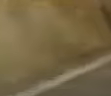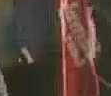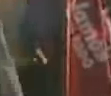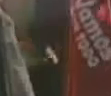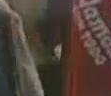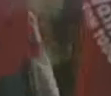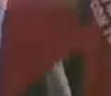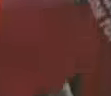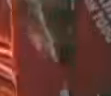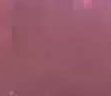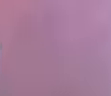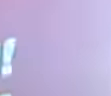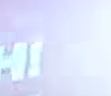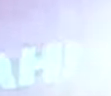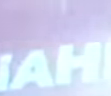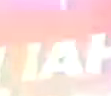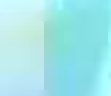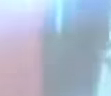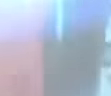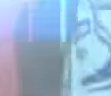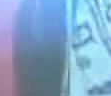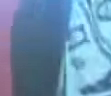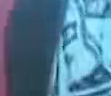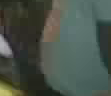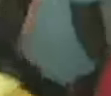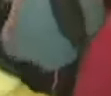ha ganado el sí